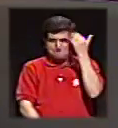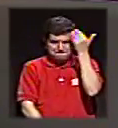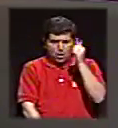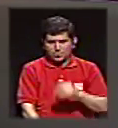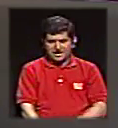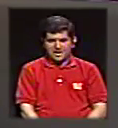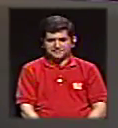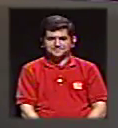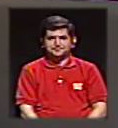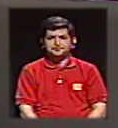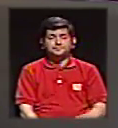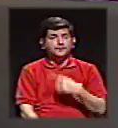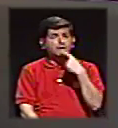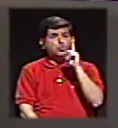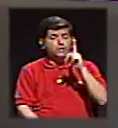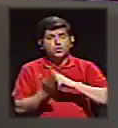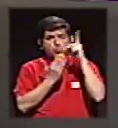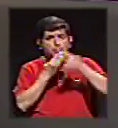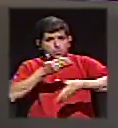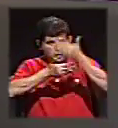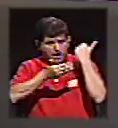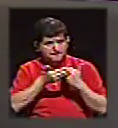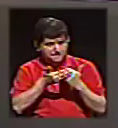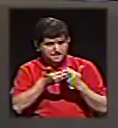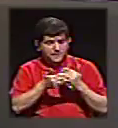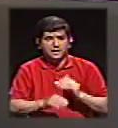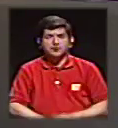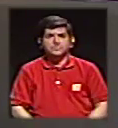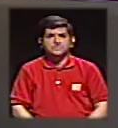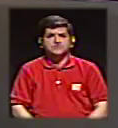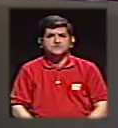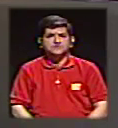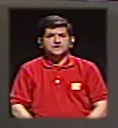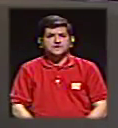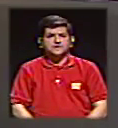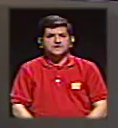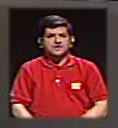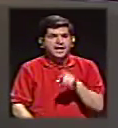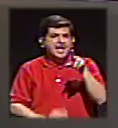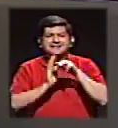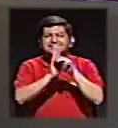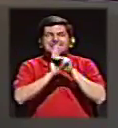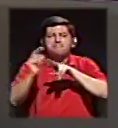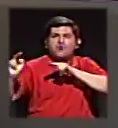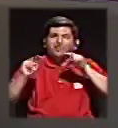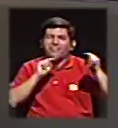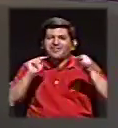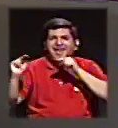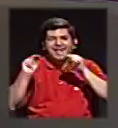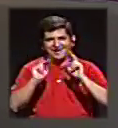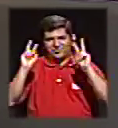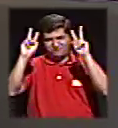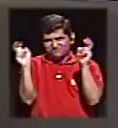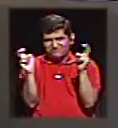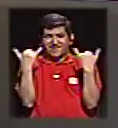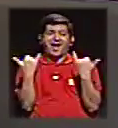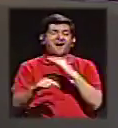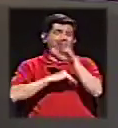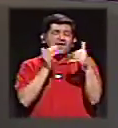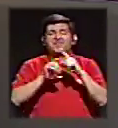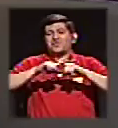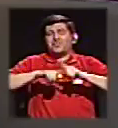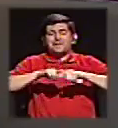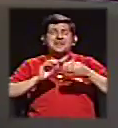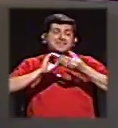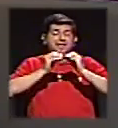Porque lo había dicho en un programa anterior, este modelo de negocio, ¿verdad? Porque ahora todo depende